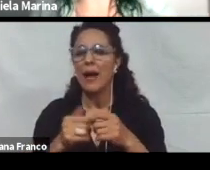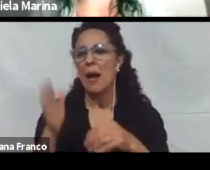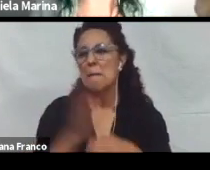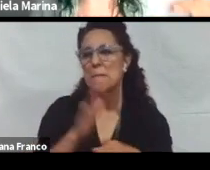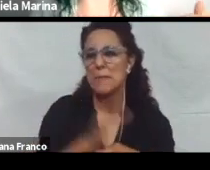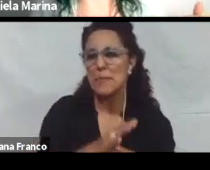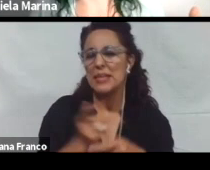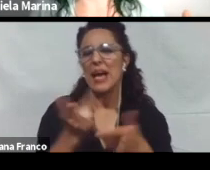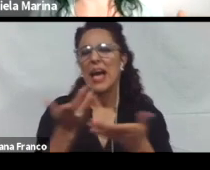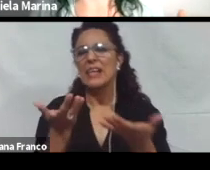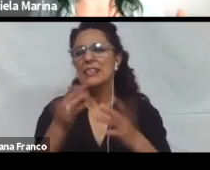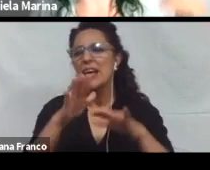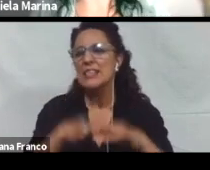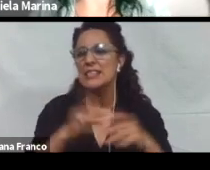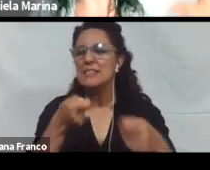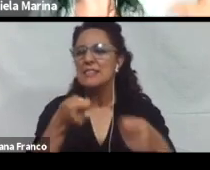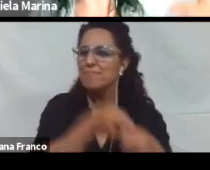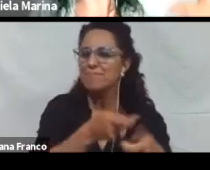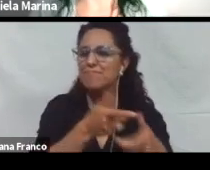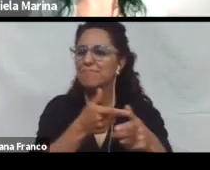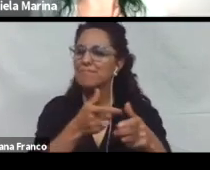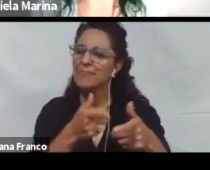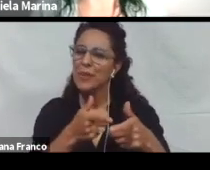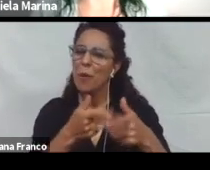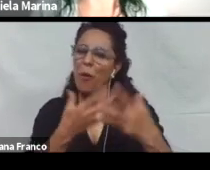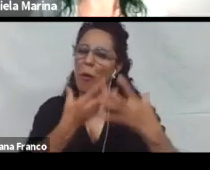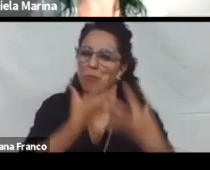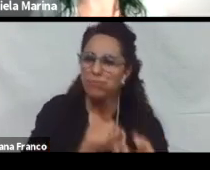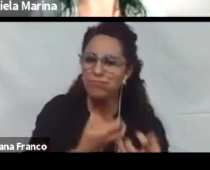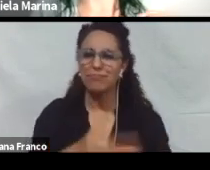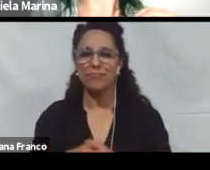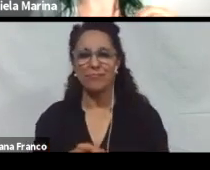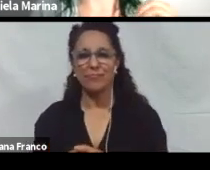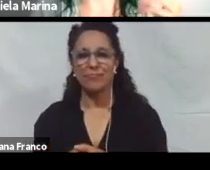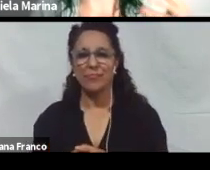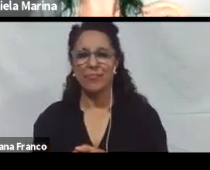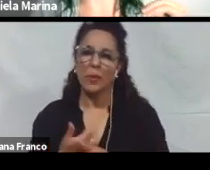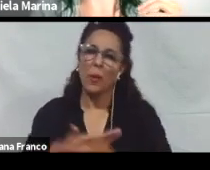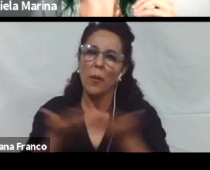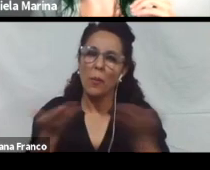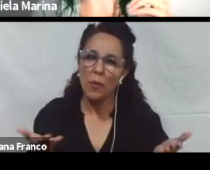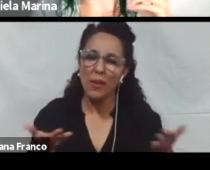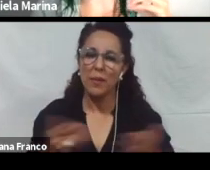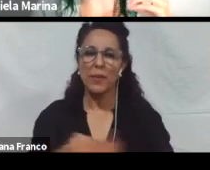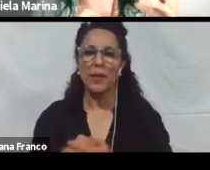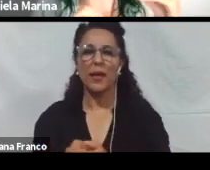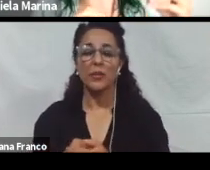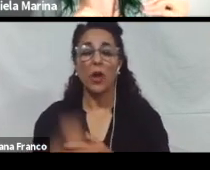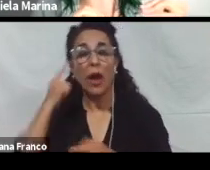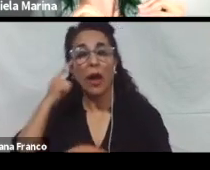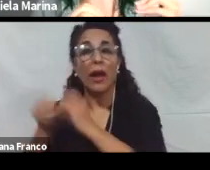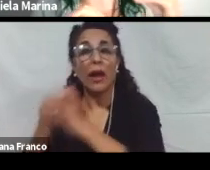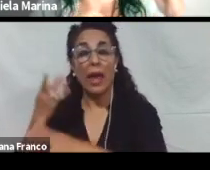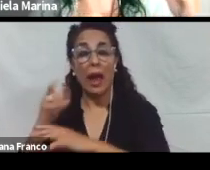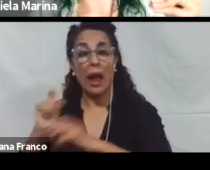pasos que cumplir y crear alertas o